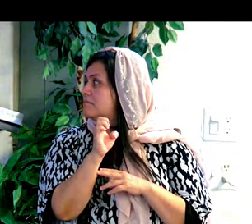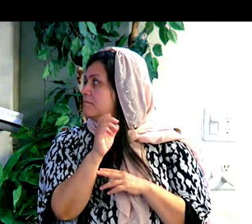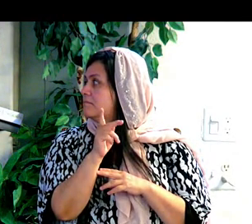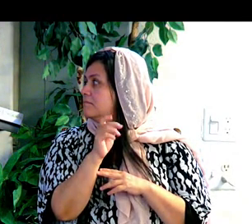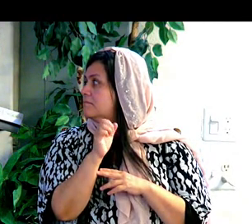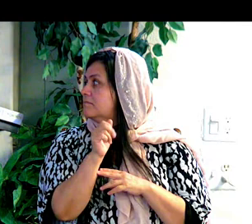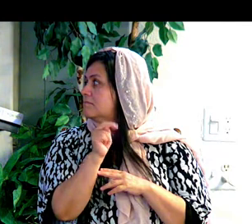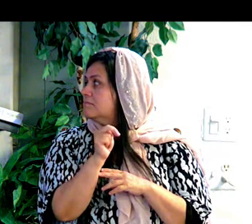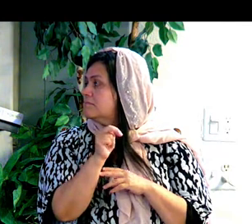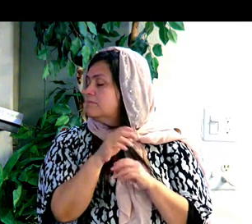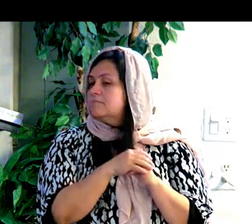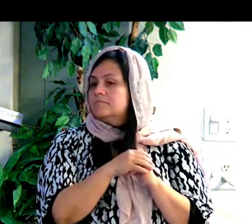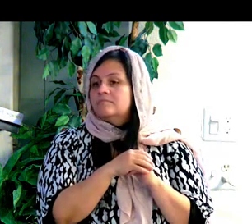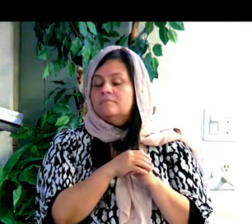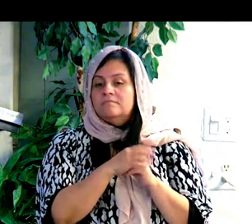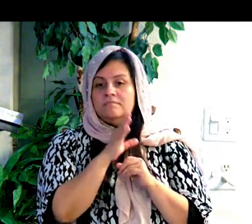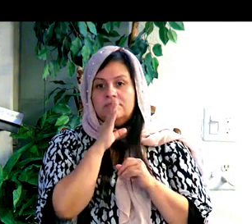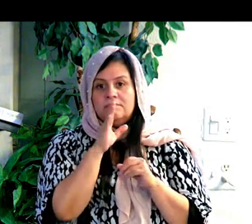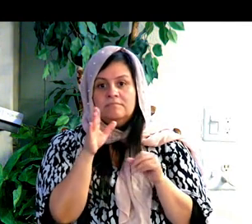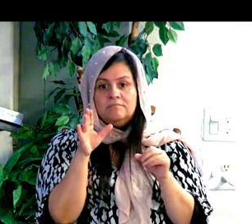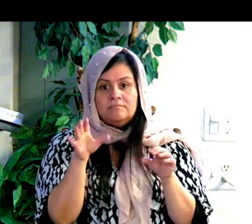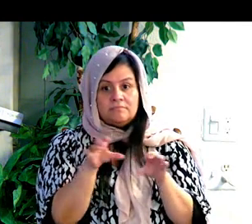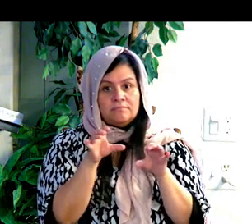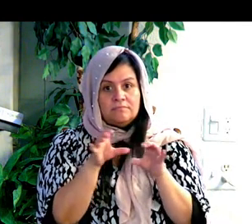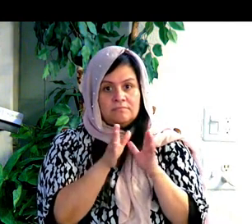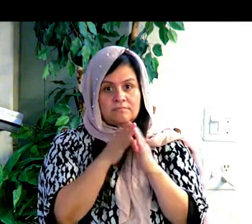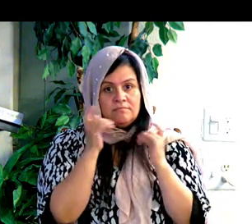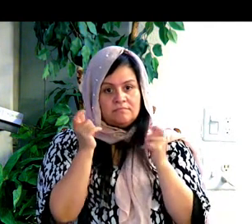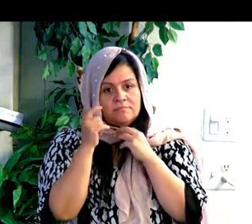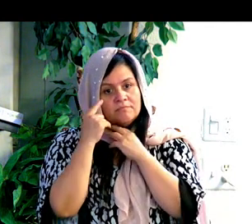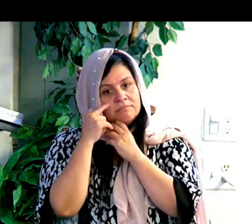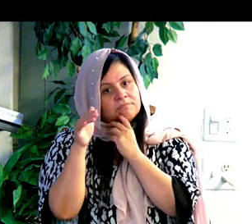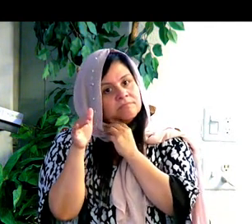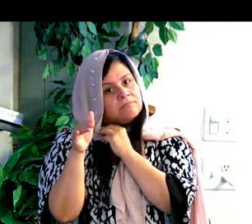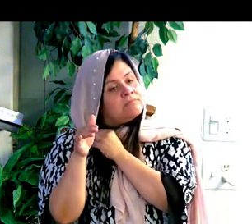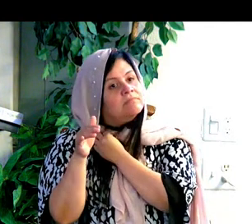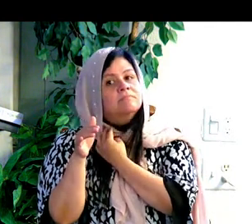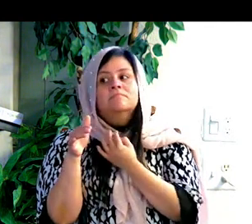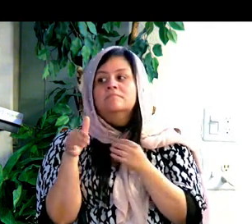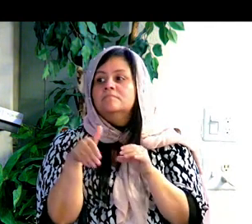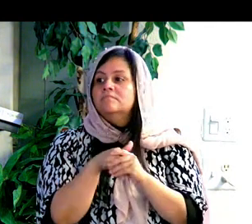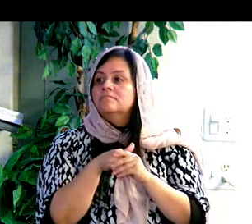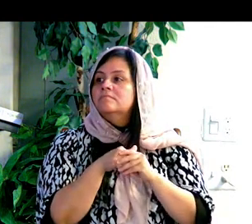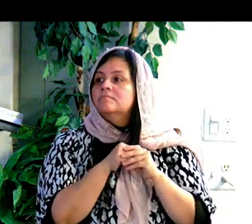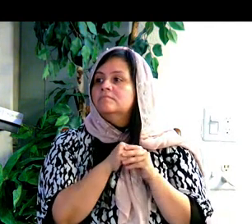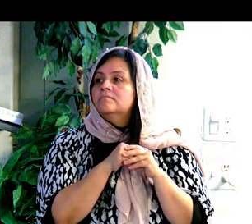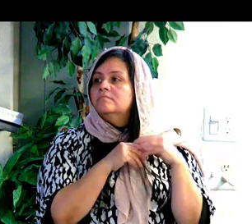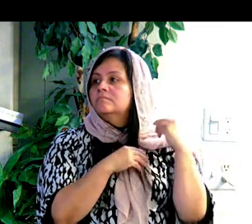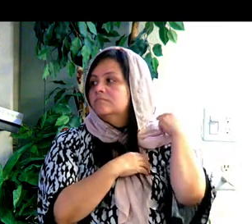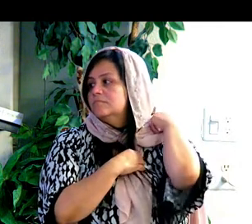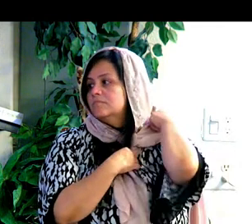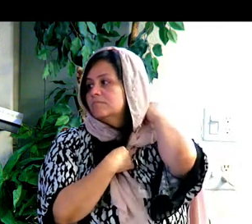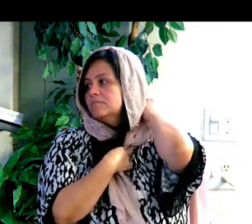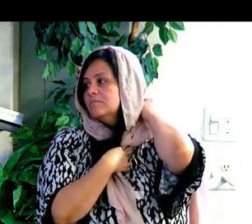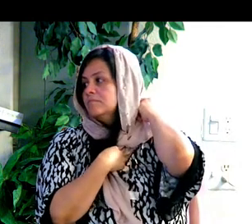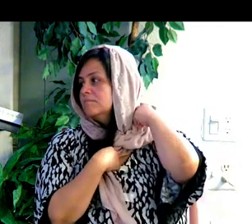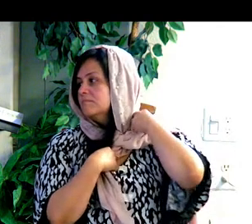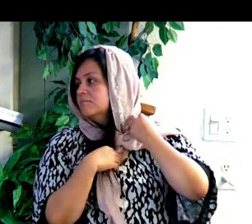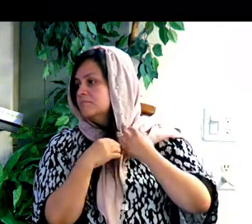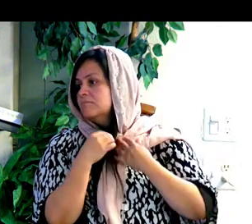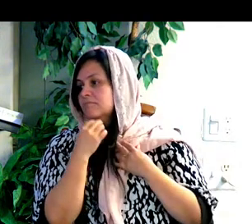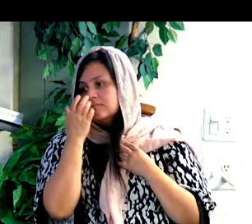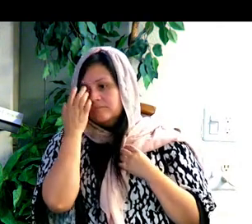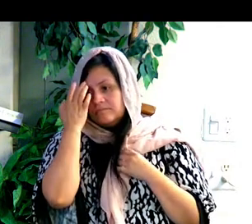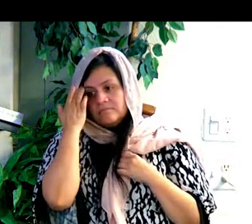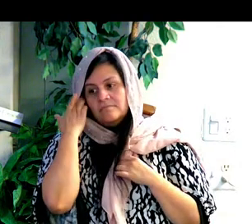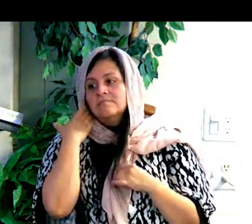Bedeken. Dice, no hago este servicio a menudo, es una palabra de Yiddish. And so, it's where the, the,